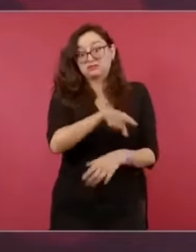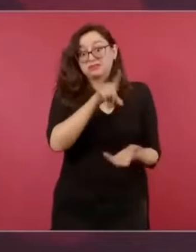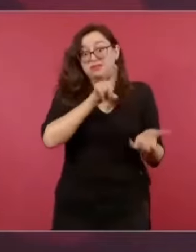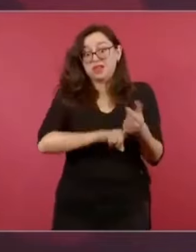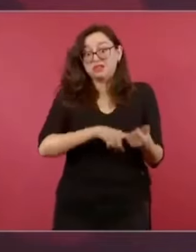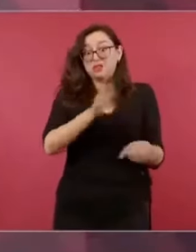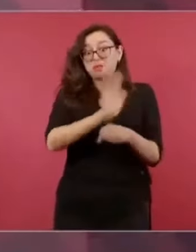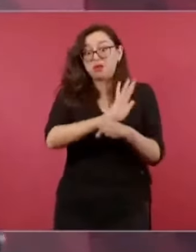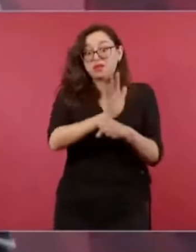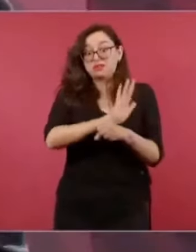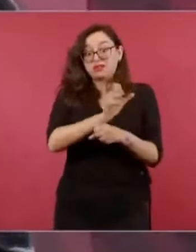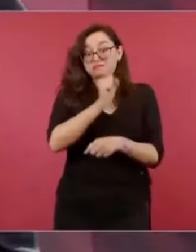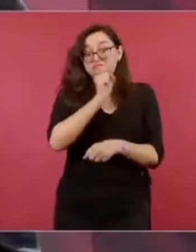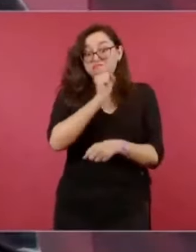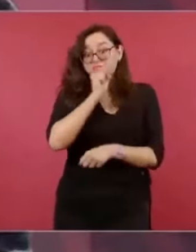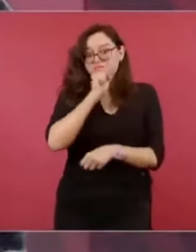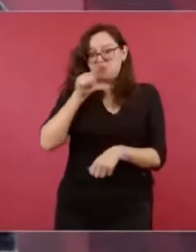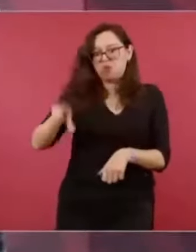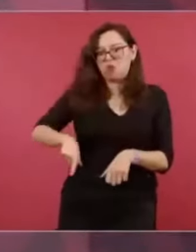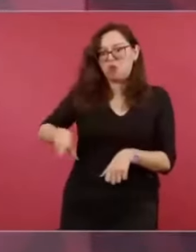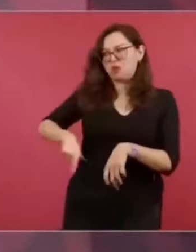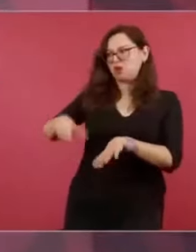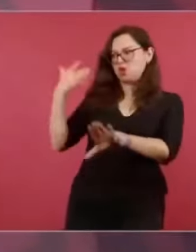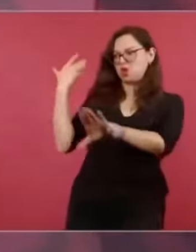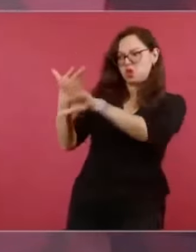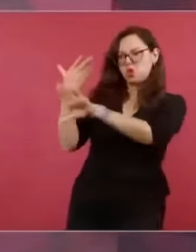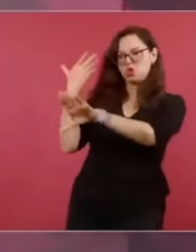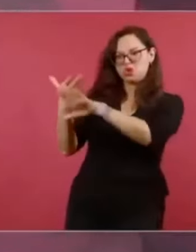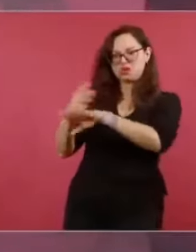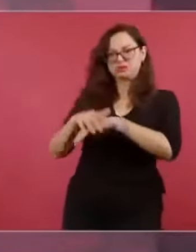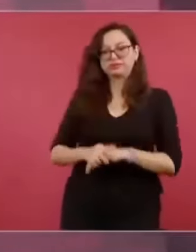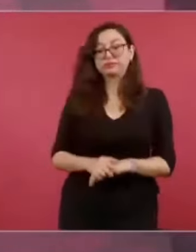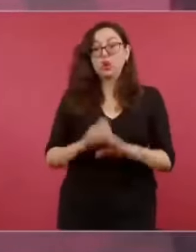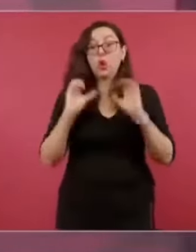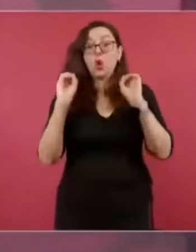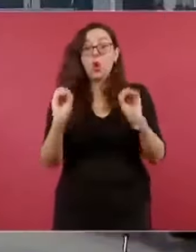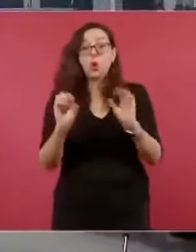o desenlatar, rojo amanecer.